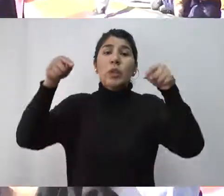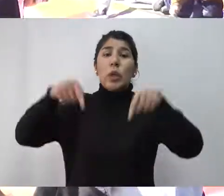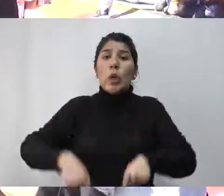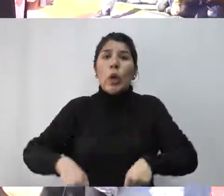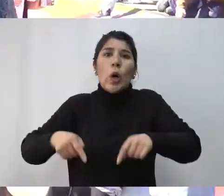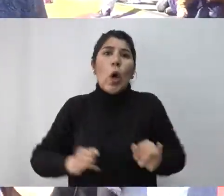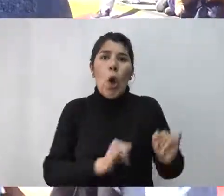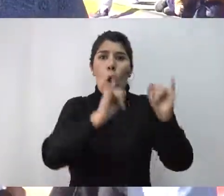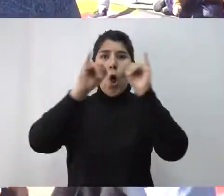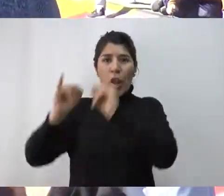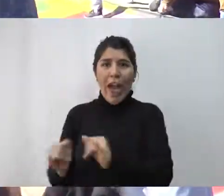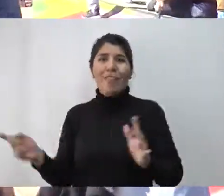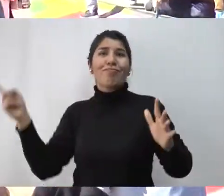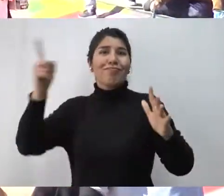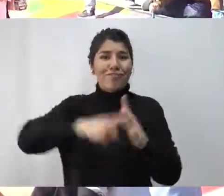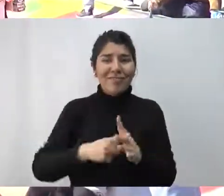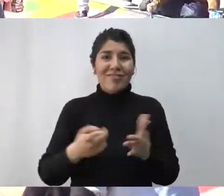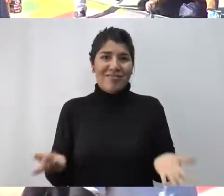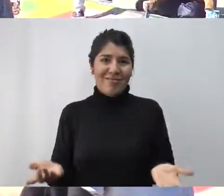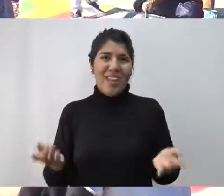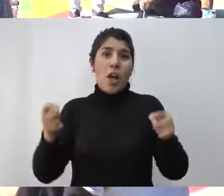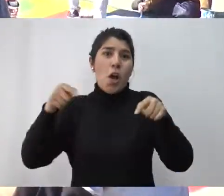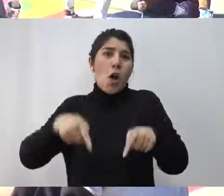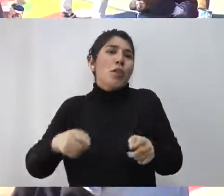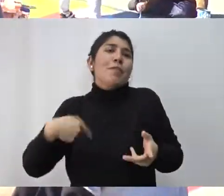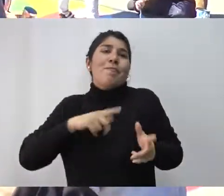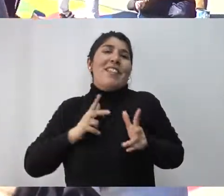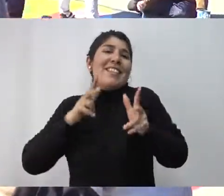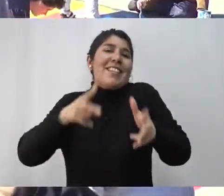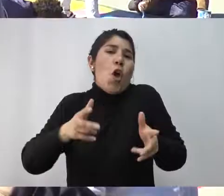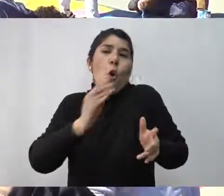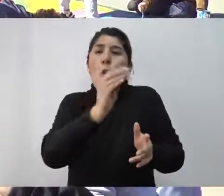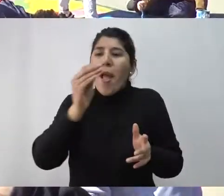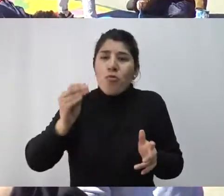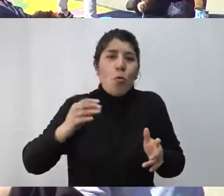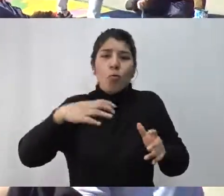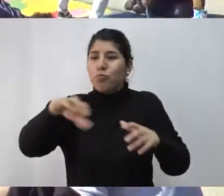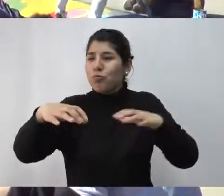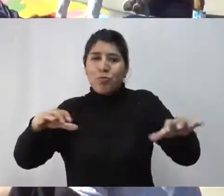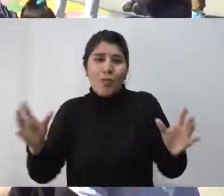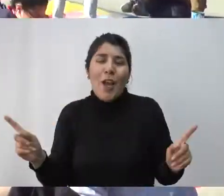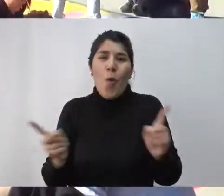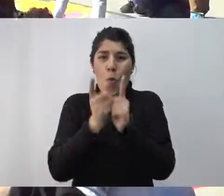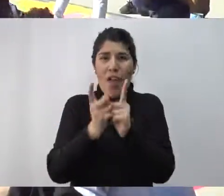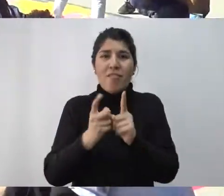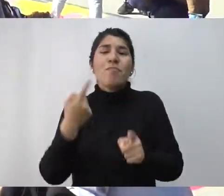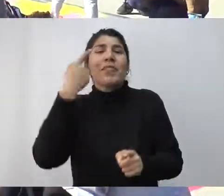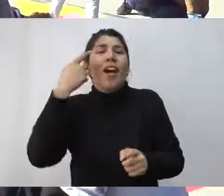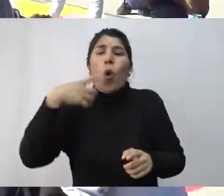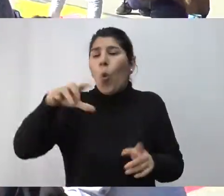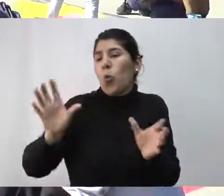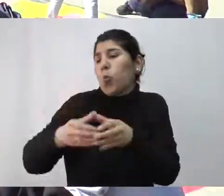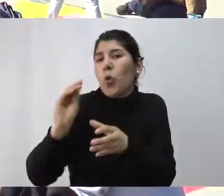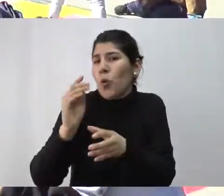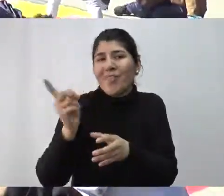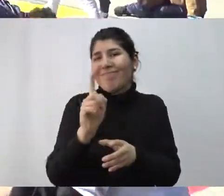Hoy estamos celebrando la jornada inclusiva. Hoy nosotros decimos que se encuentran todas las juventudes, porque siempre decimos que